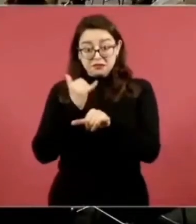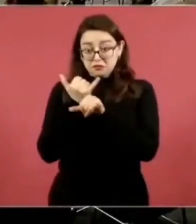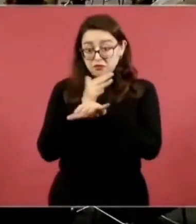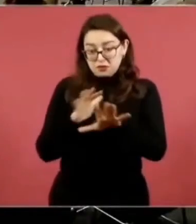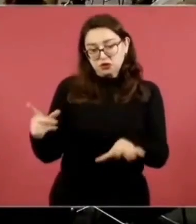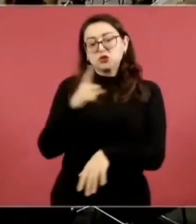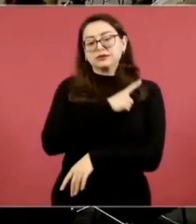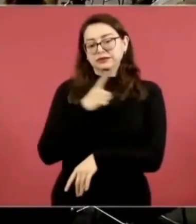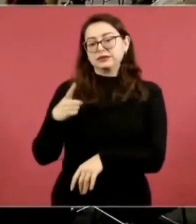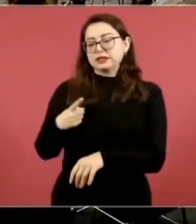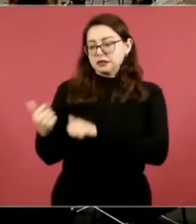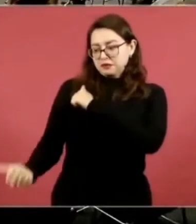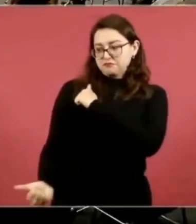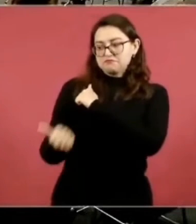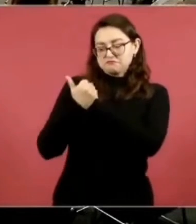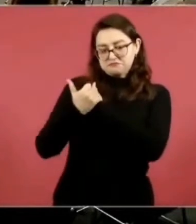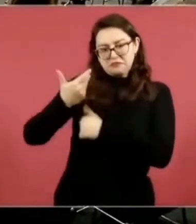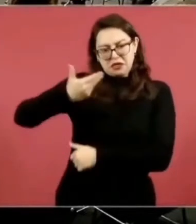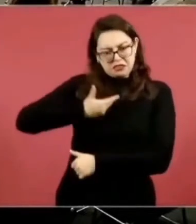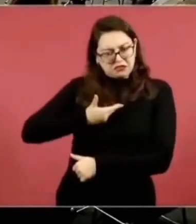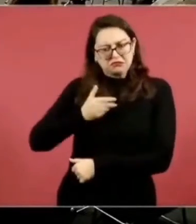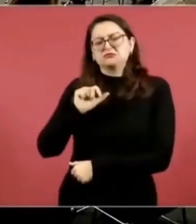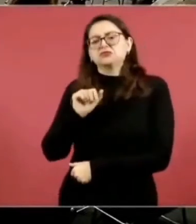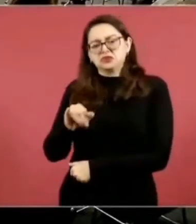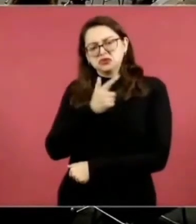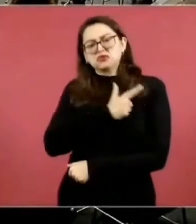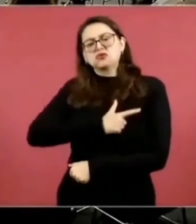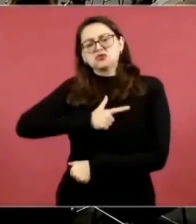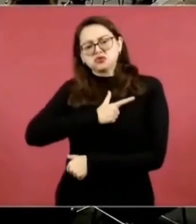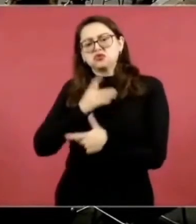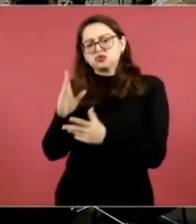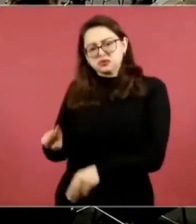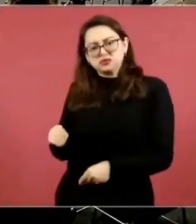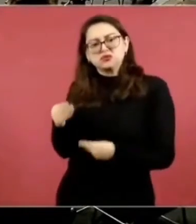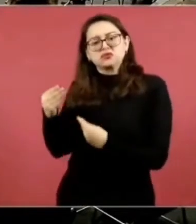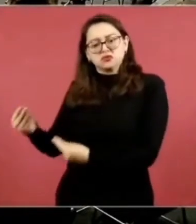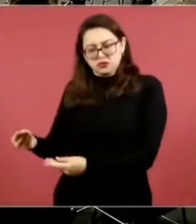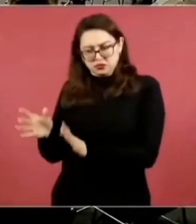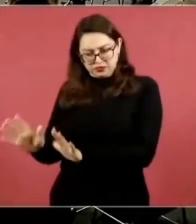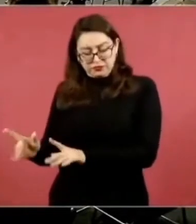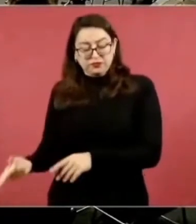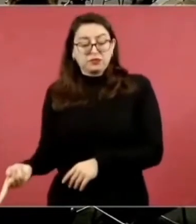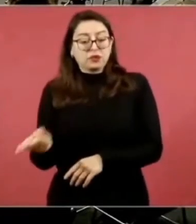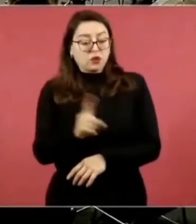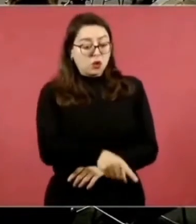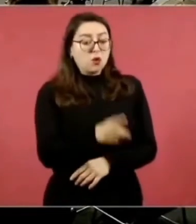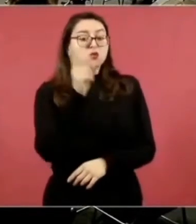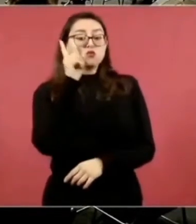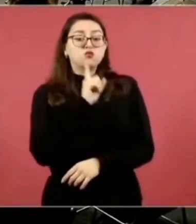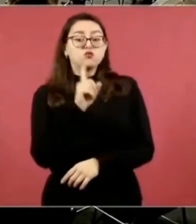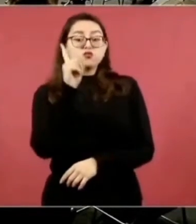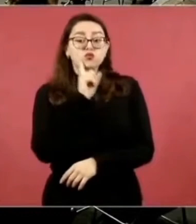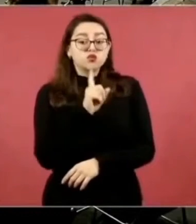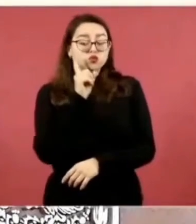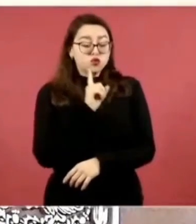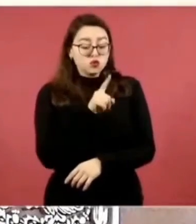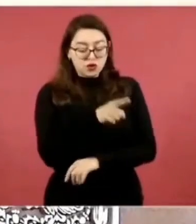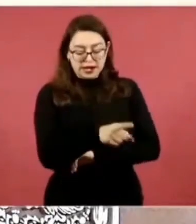cuanto, presidente, respecto al tema de esta persona de Kenia. Entiendo que